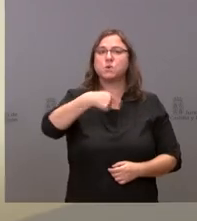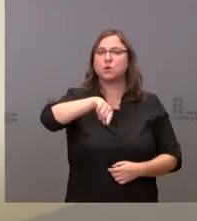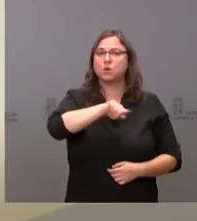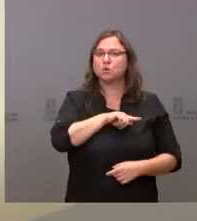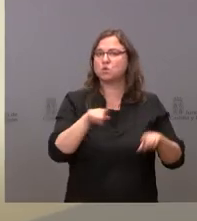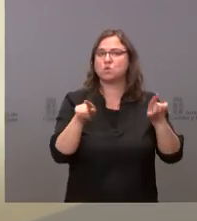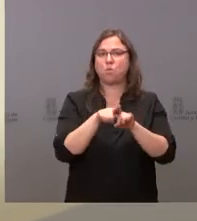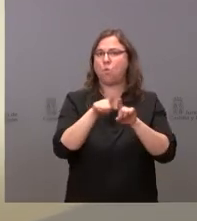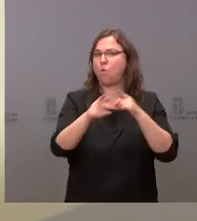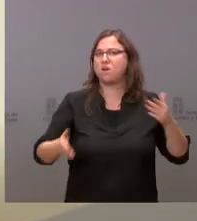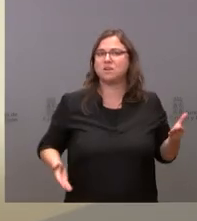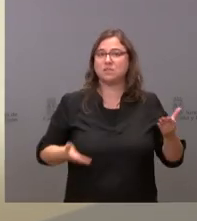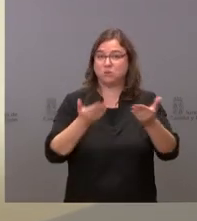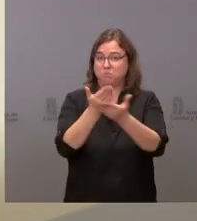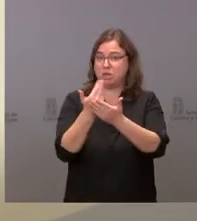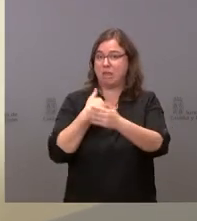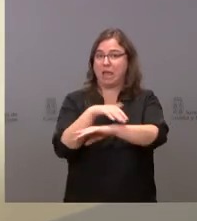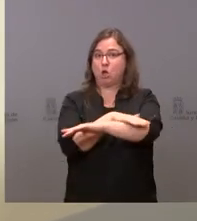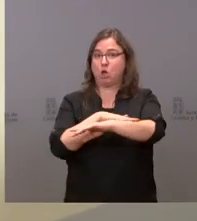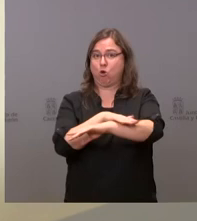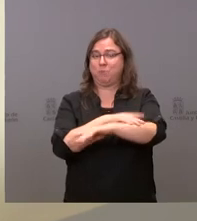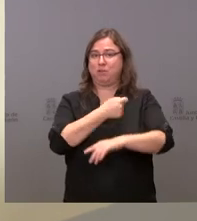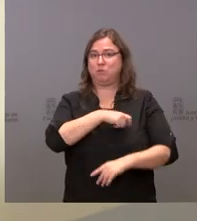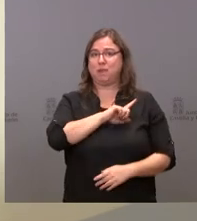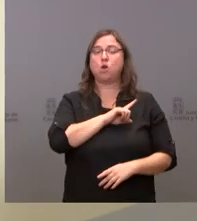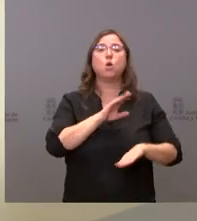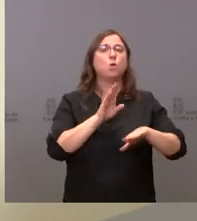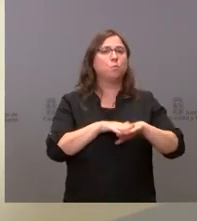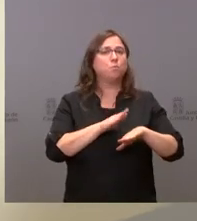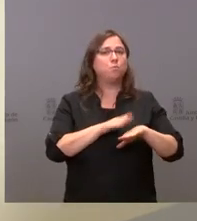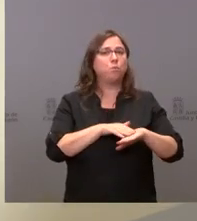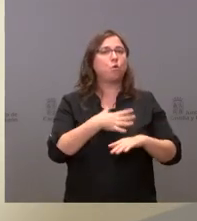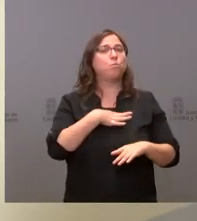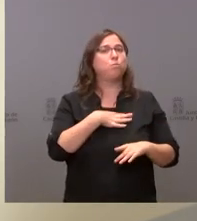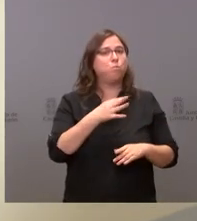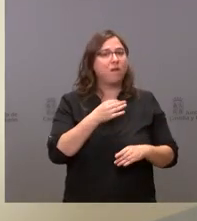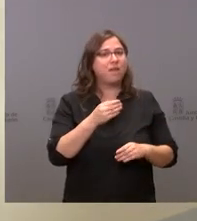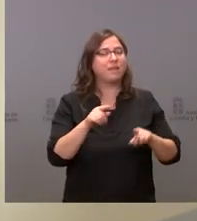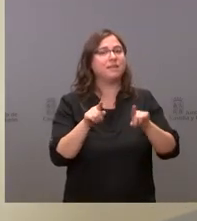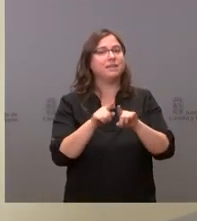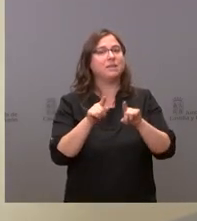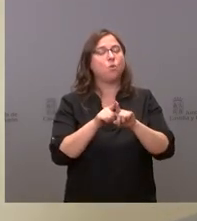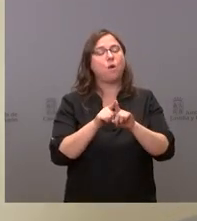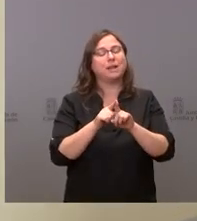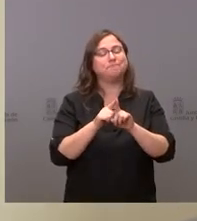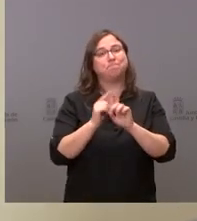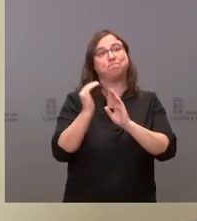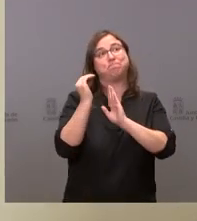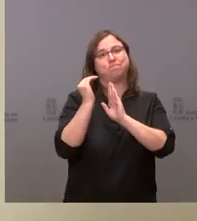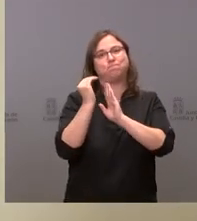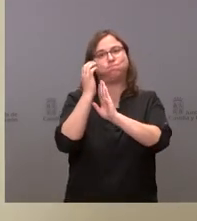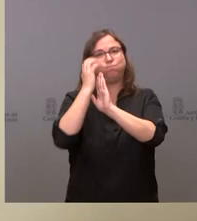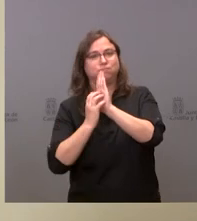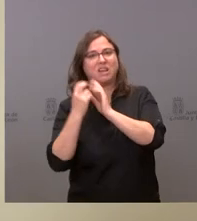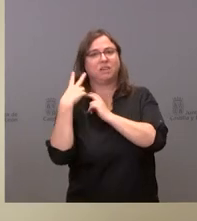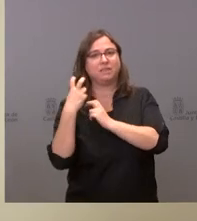al Estado español porque también tiene posibilidad de aplicar ventajas fiscales a otros territorios de la